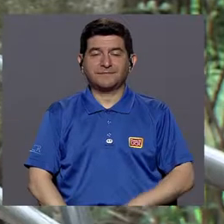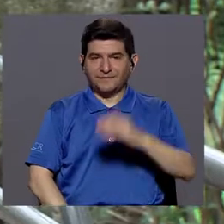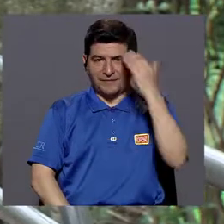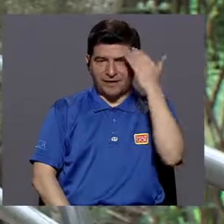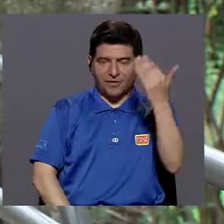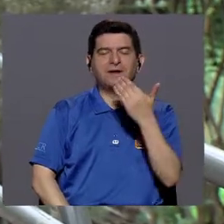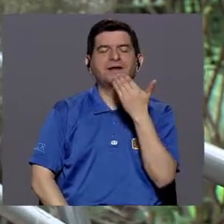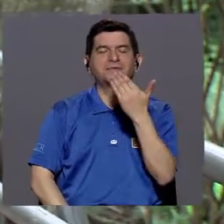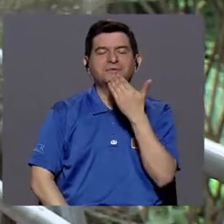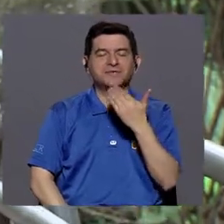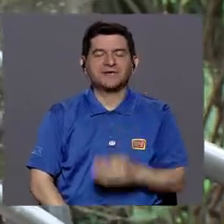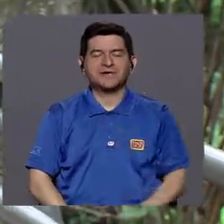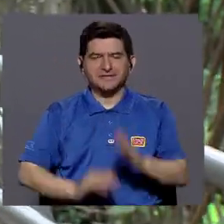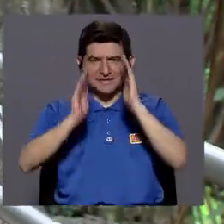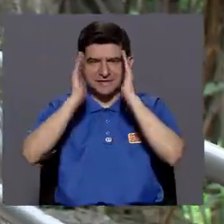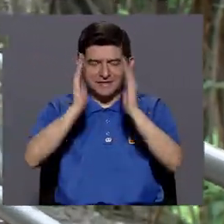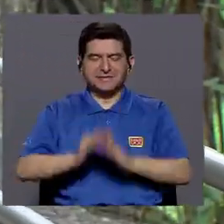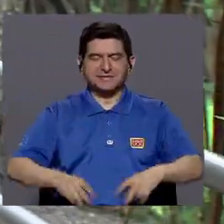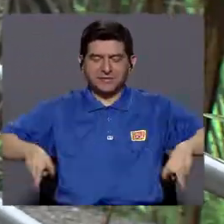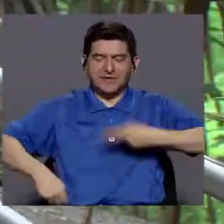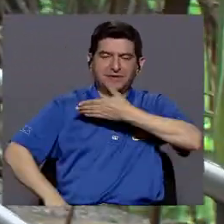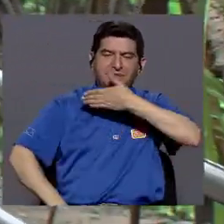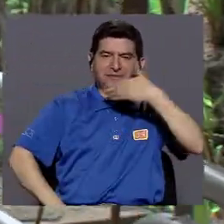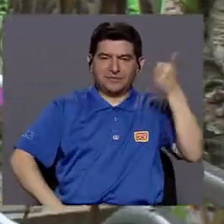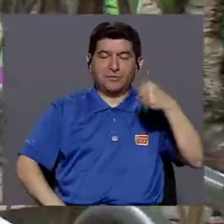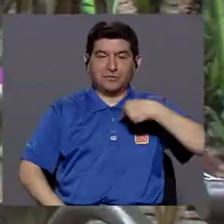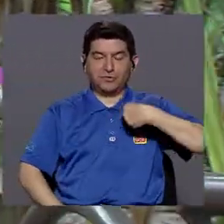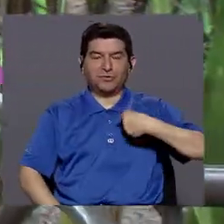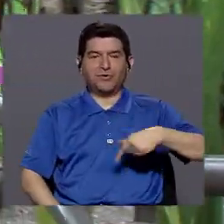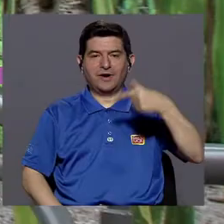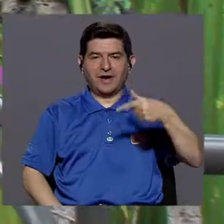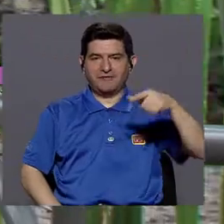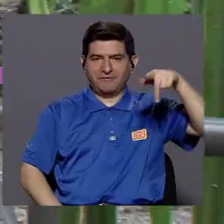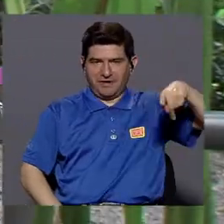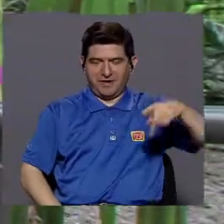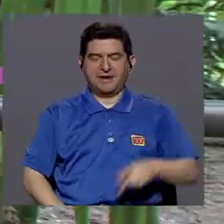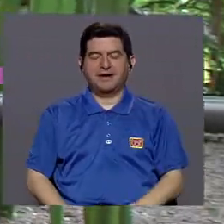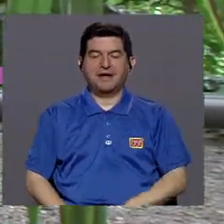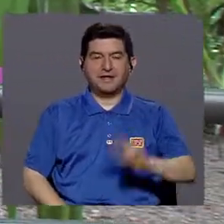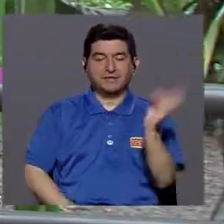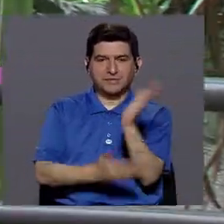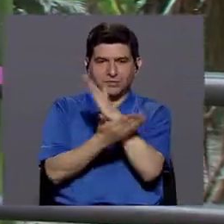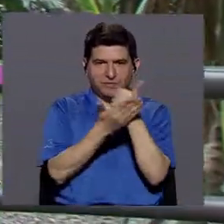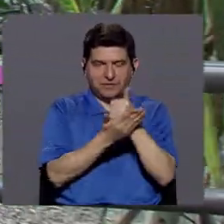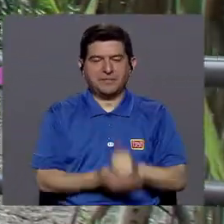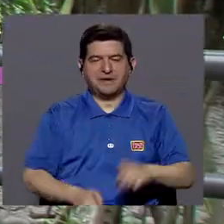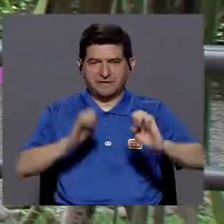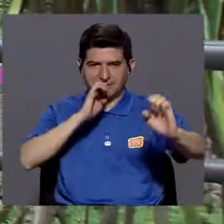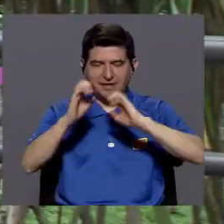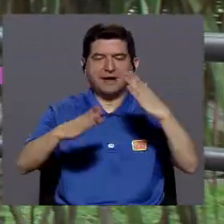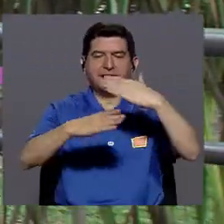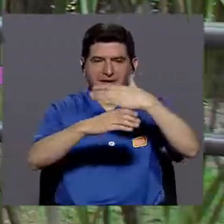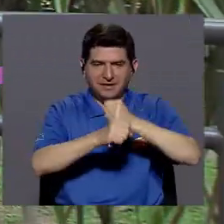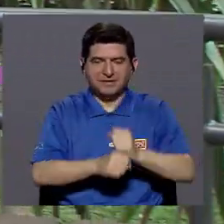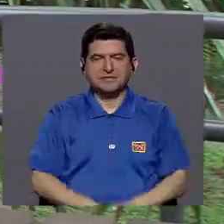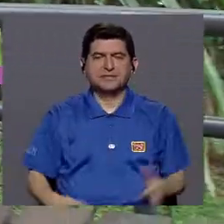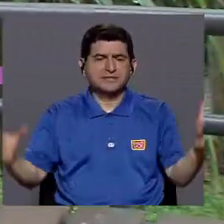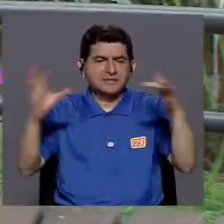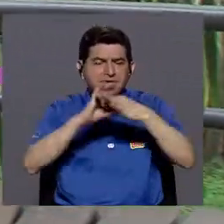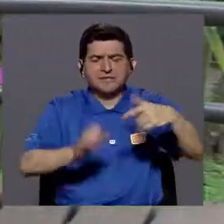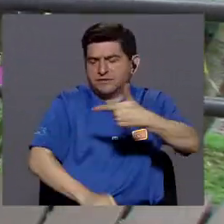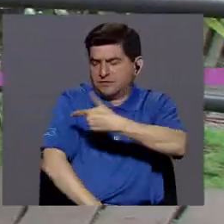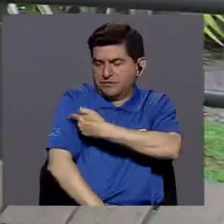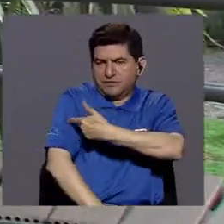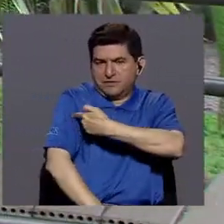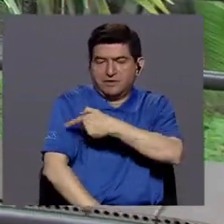¿Qué tal? Gracias por estar en Sintonía de Vivir Mejor. Soy Gabriela Pérez y les traigo la segunda parte de las entrevistas que realizamos acerca